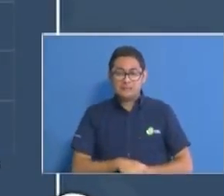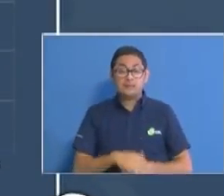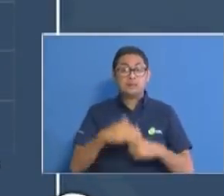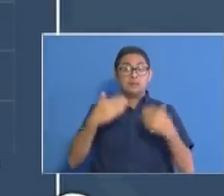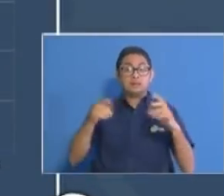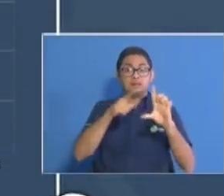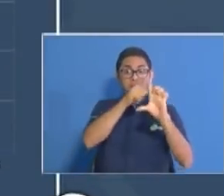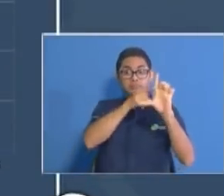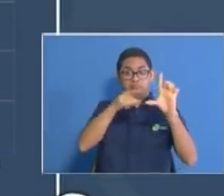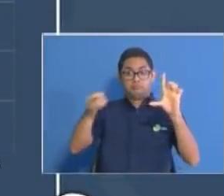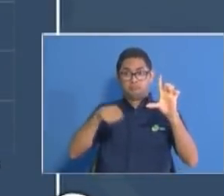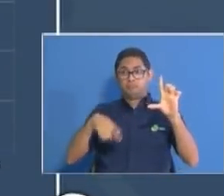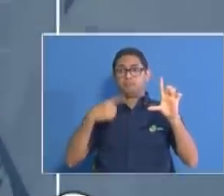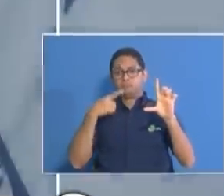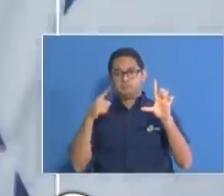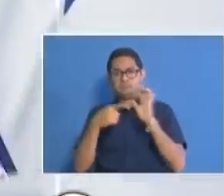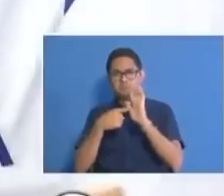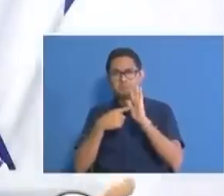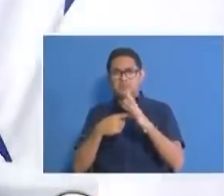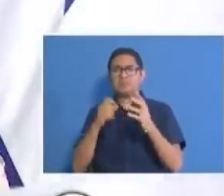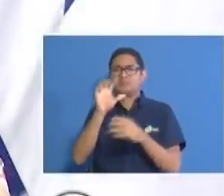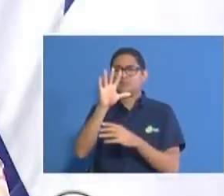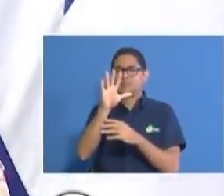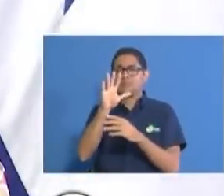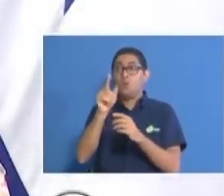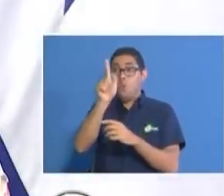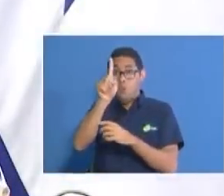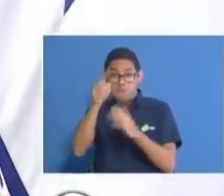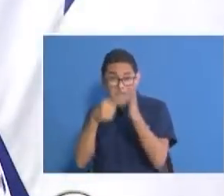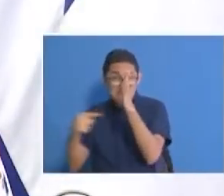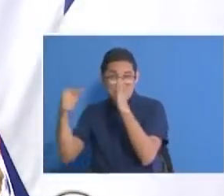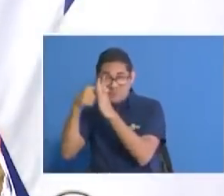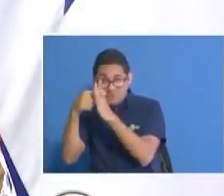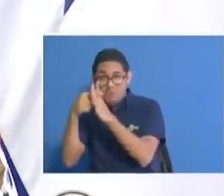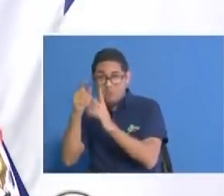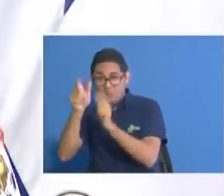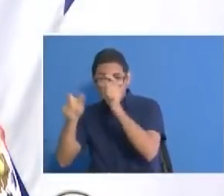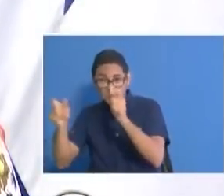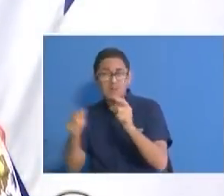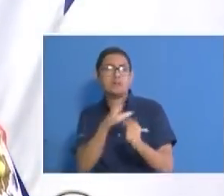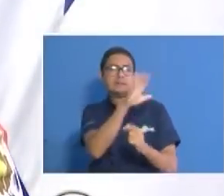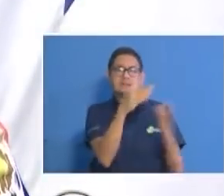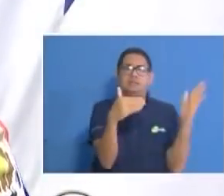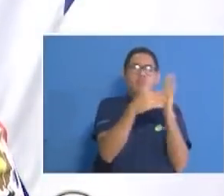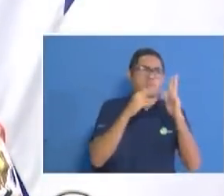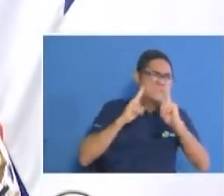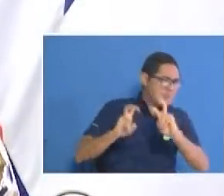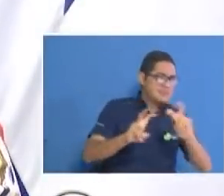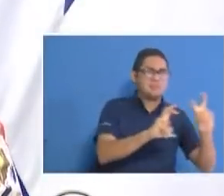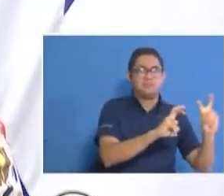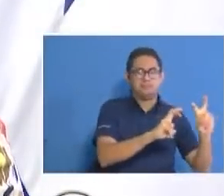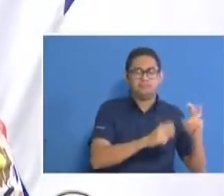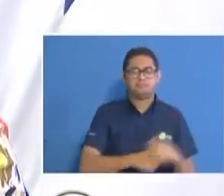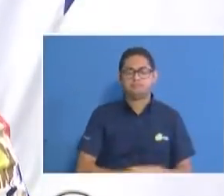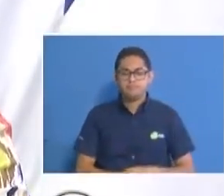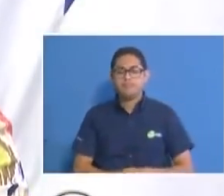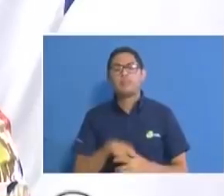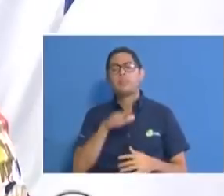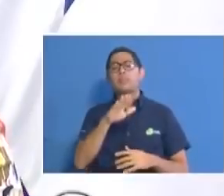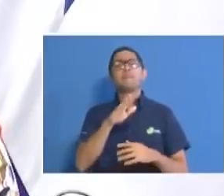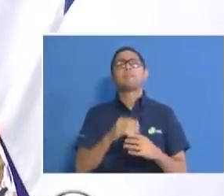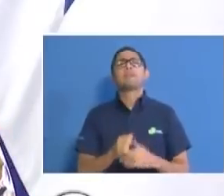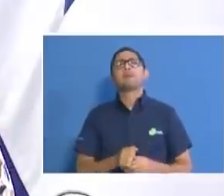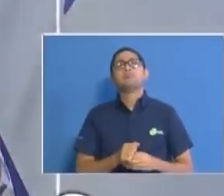.500 pruebas por millón de habitantes. En cuanto al número de casos,